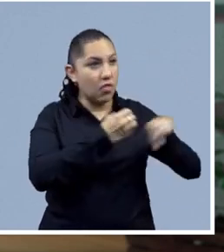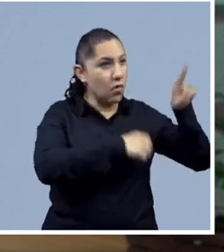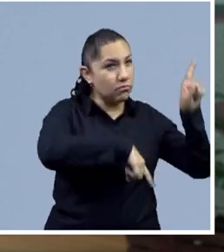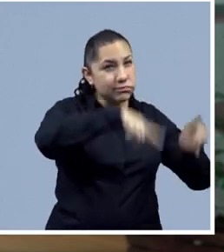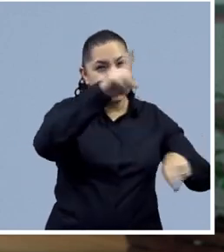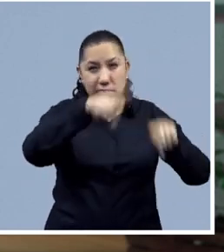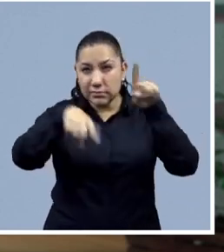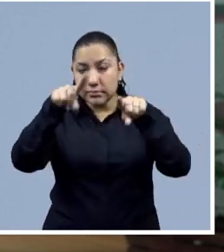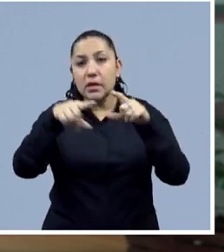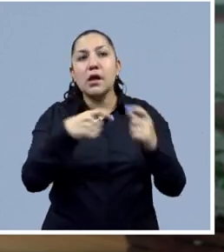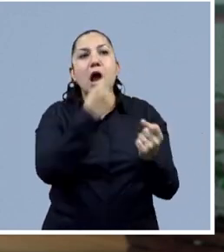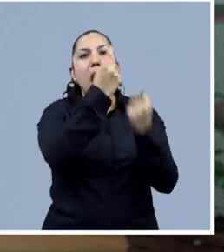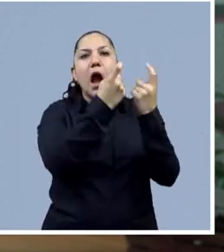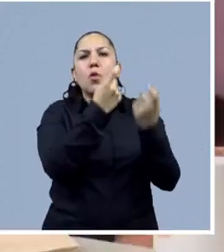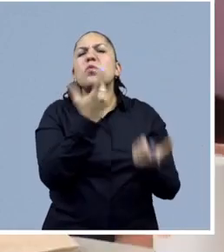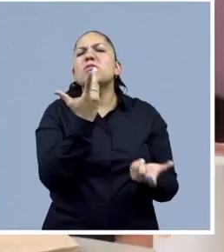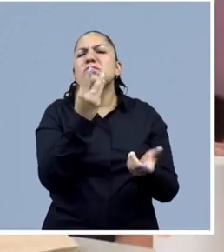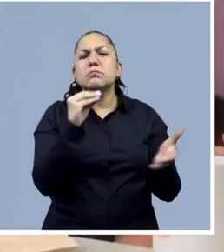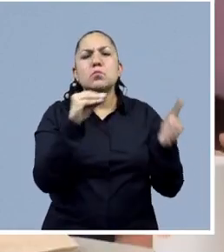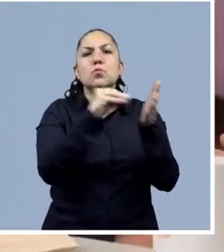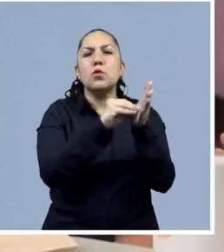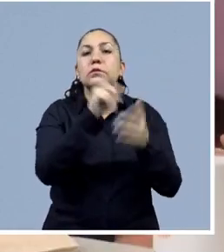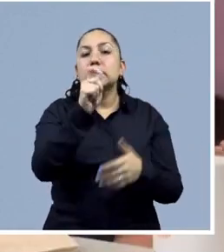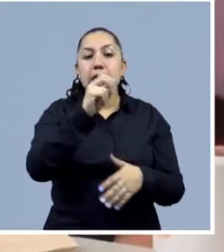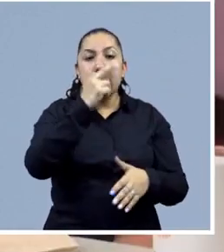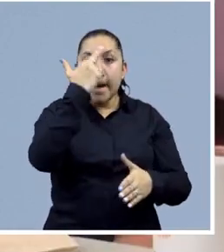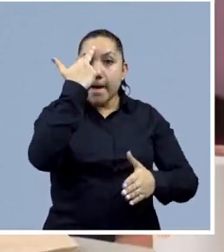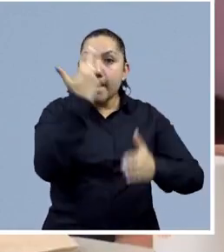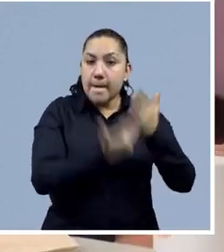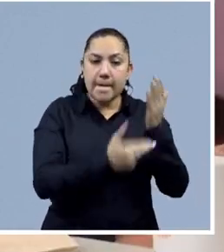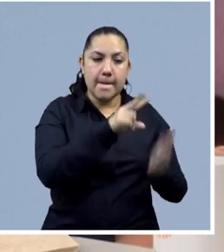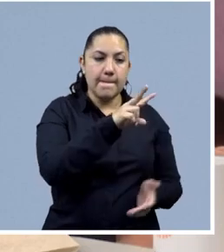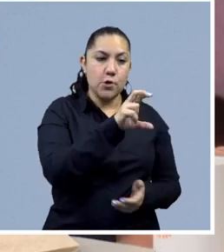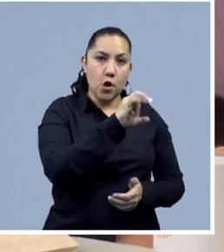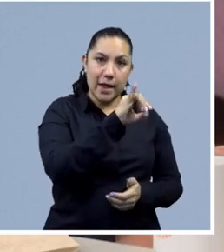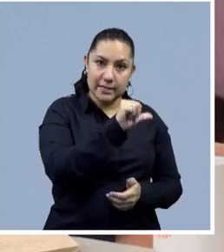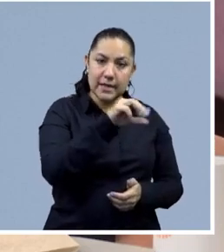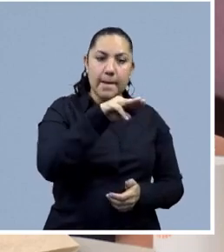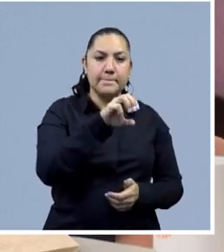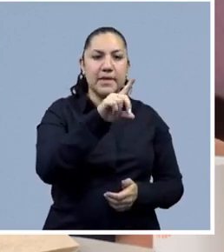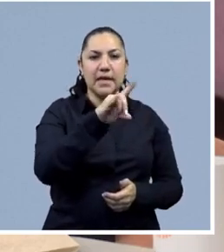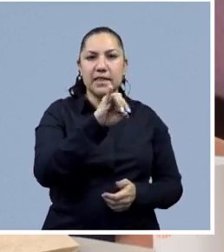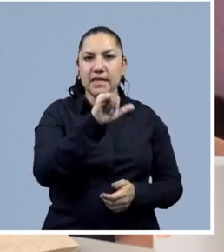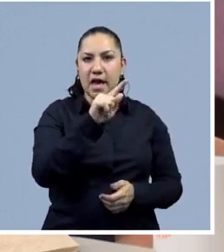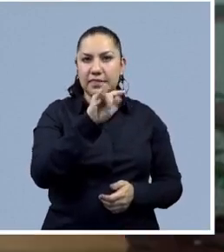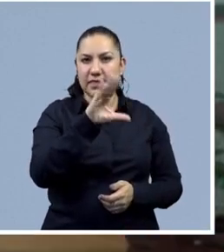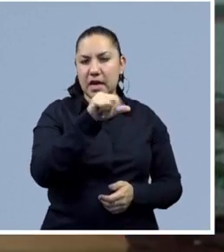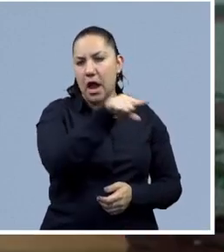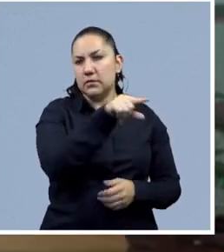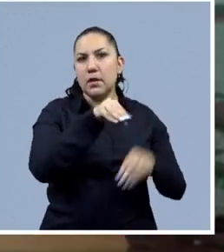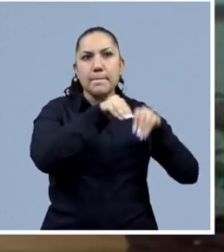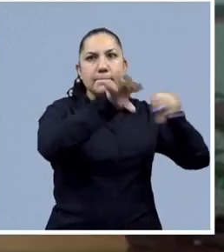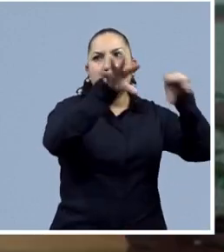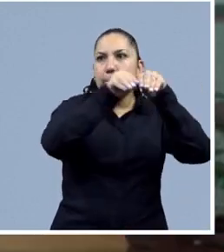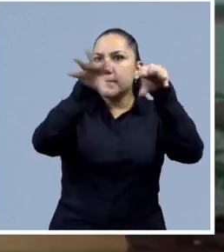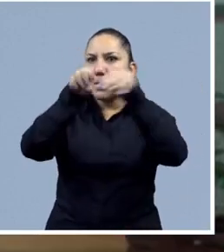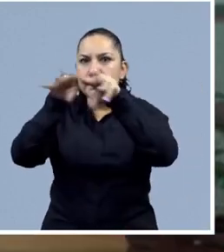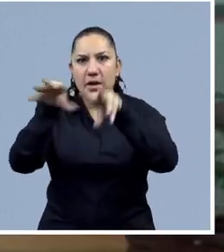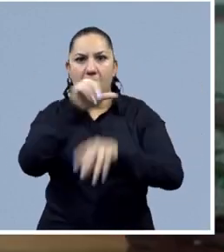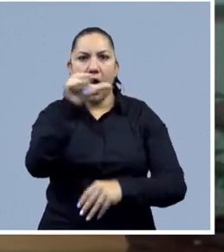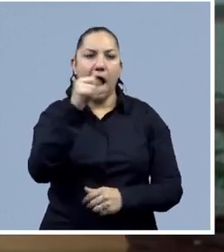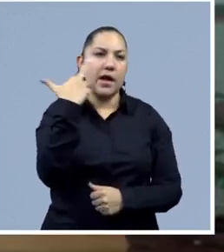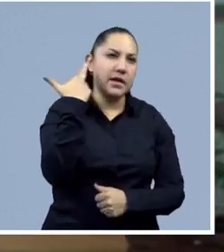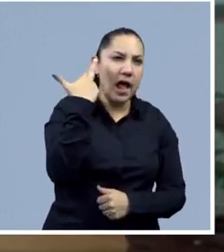podrían considerarse como violencia mediática, y pues estas imágenes, pues estas distintas